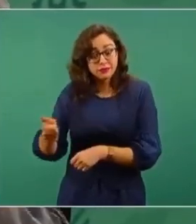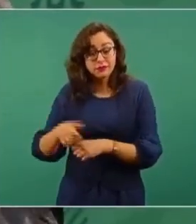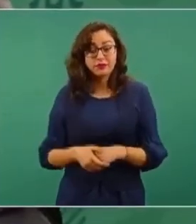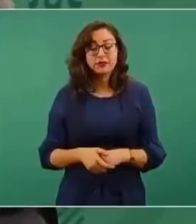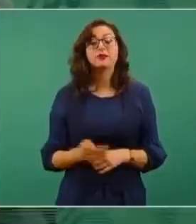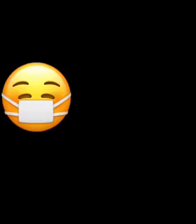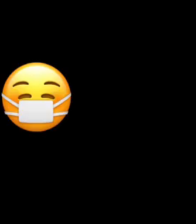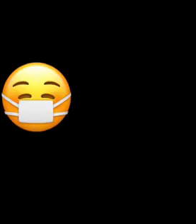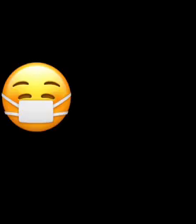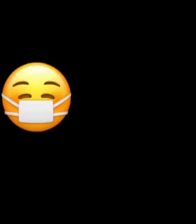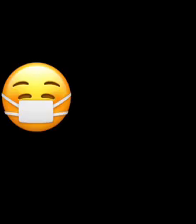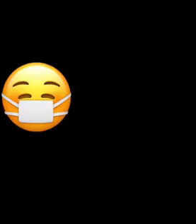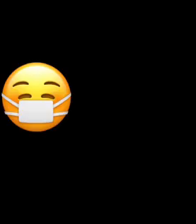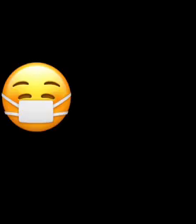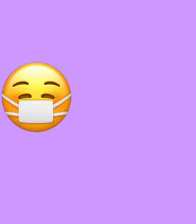es importante.